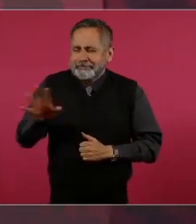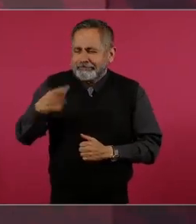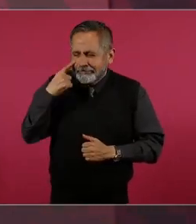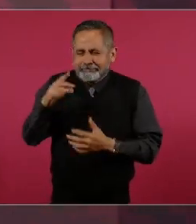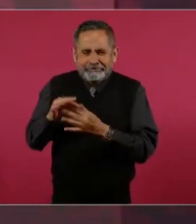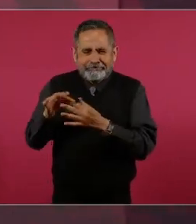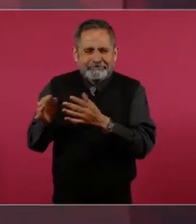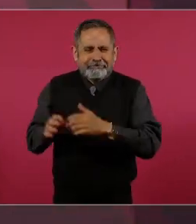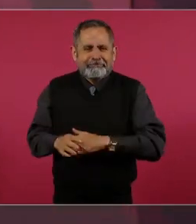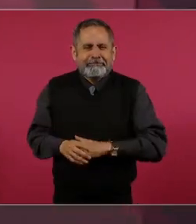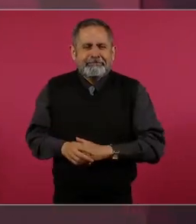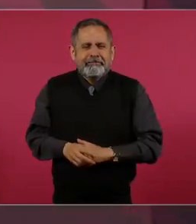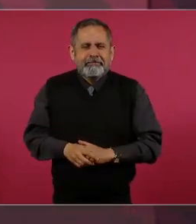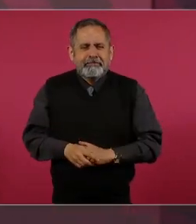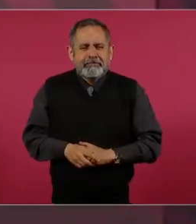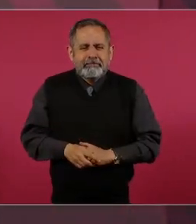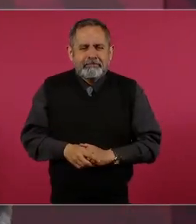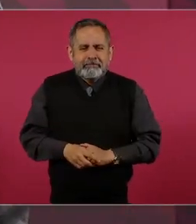vamos a…